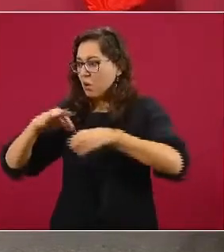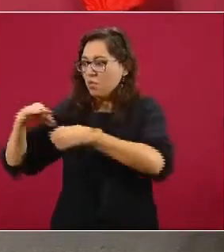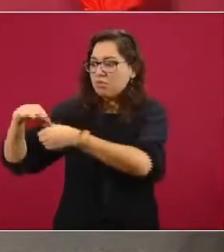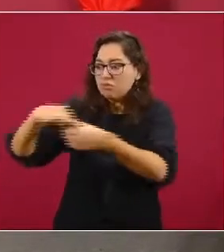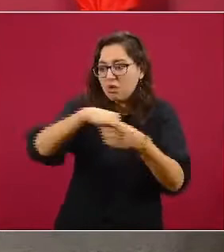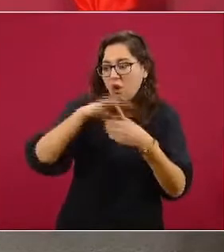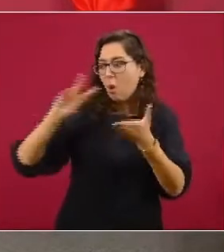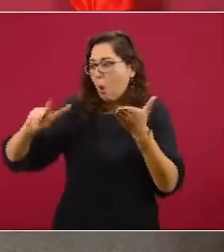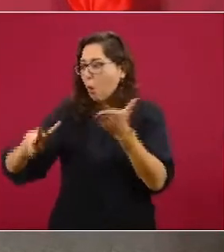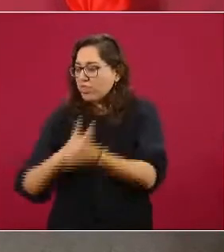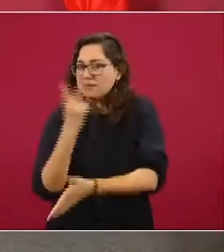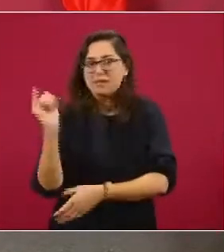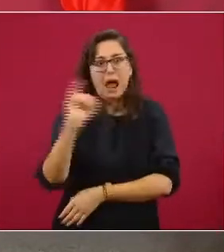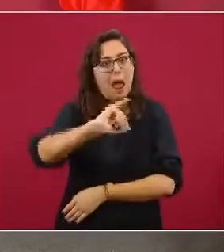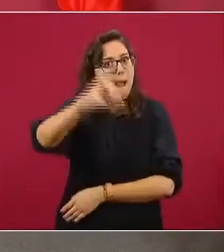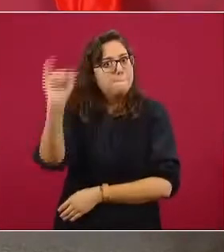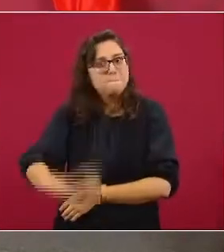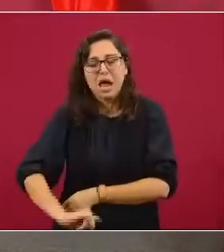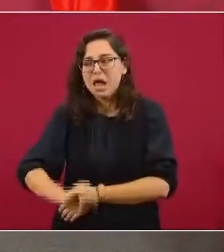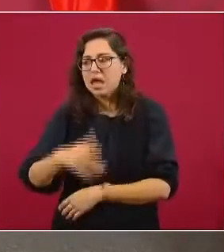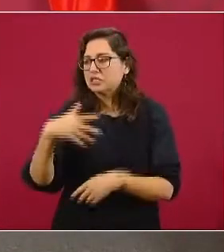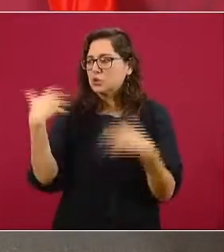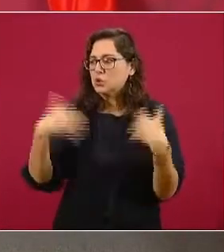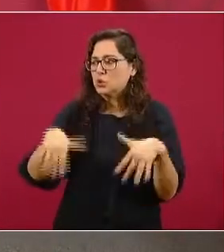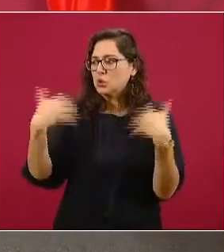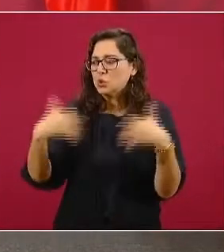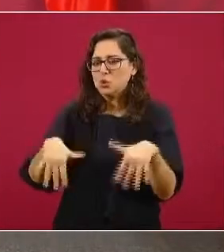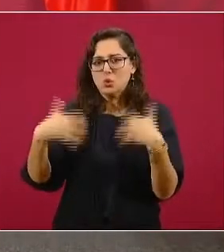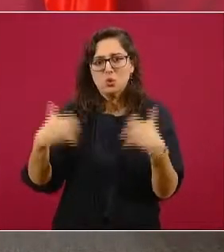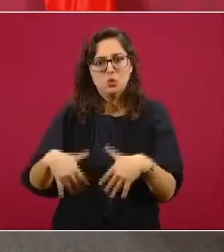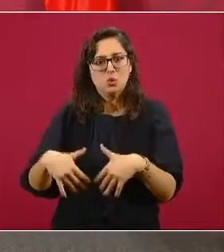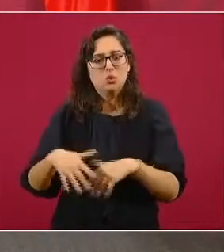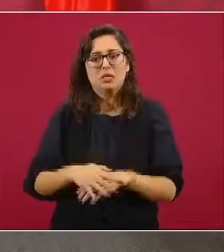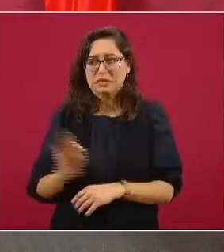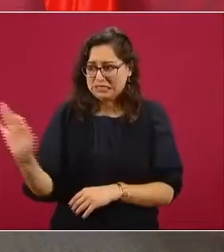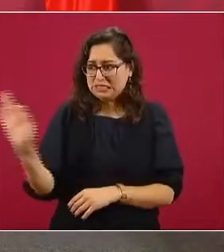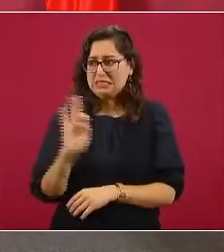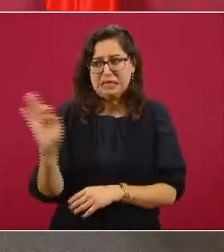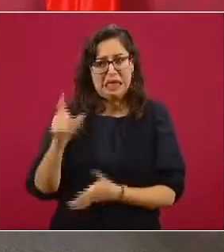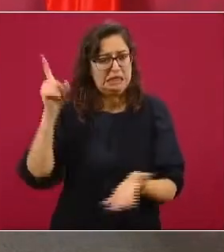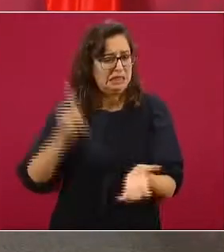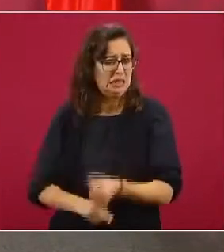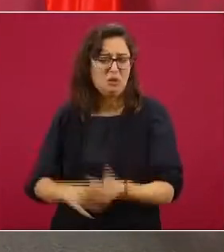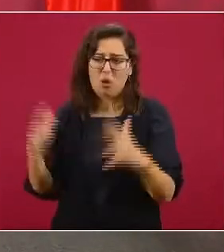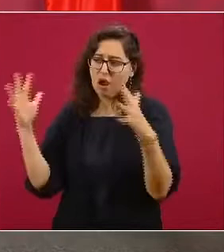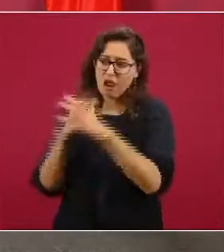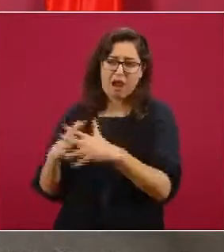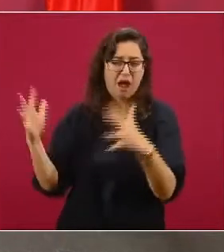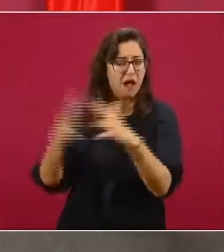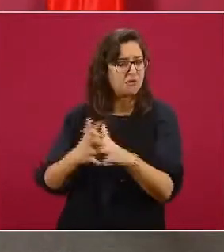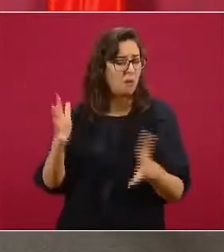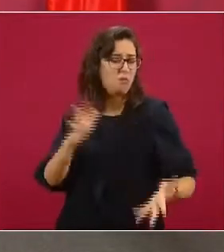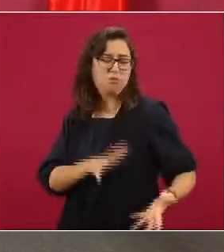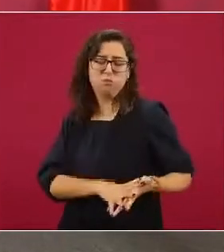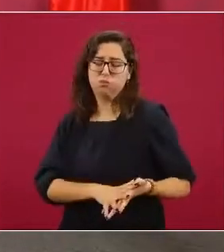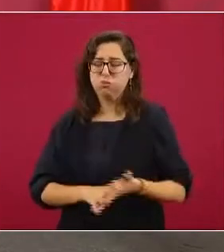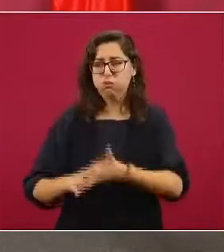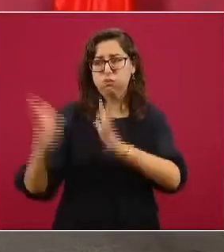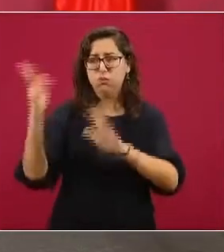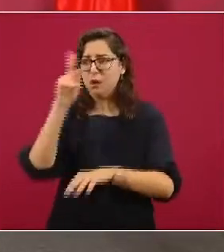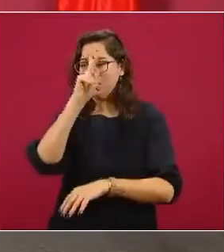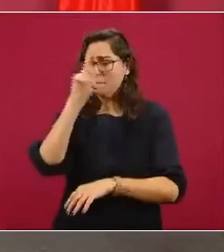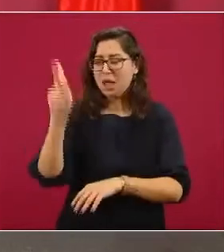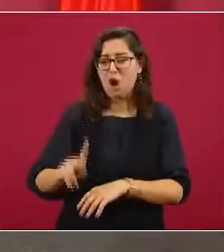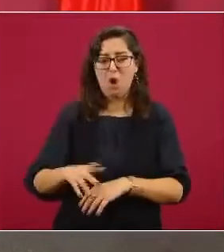incluso se iba a desatar por entero la violencia. Y yo